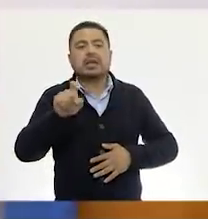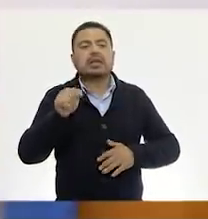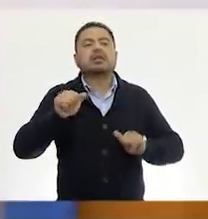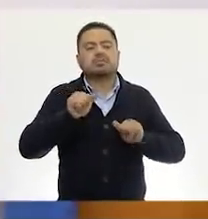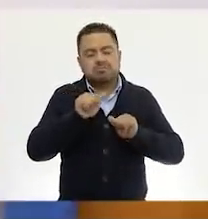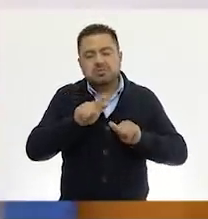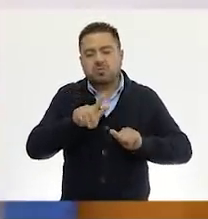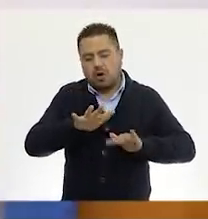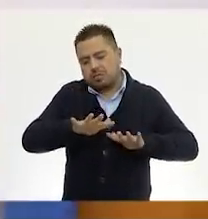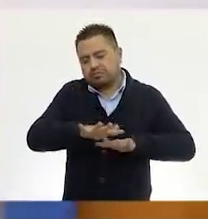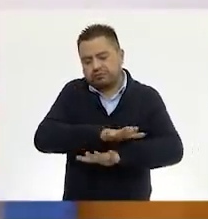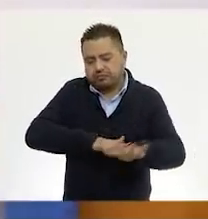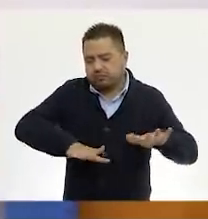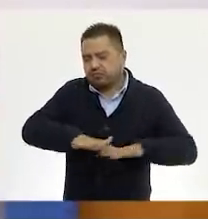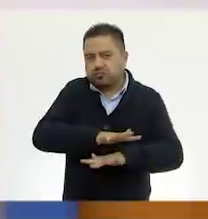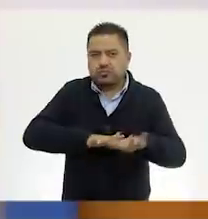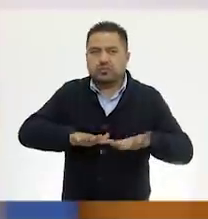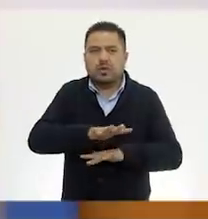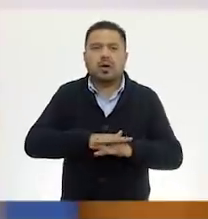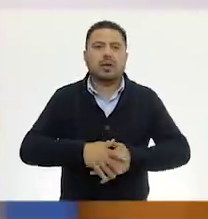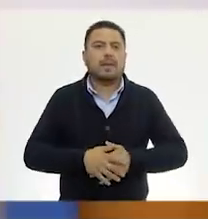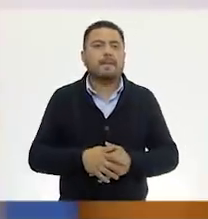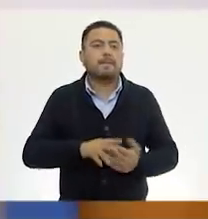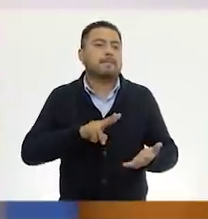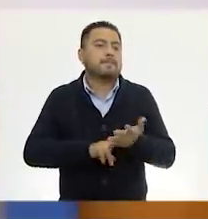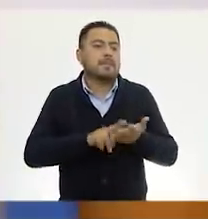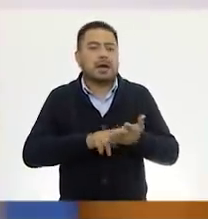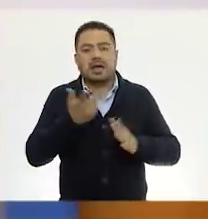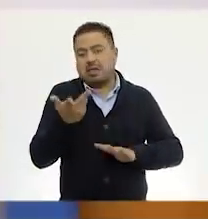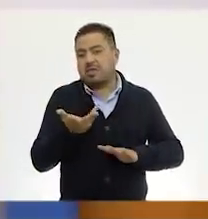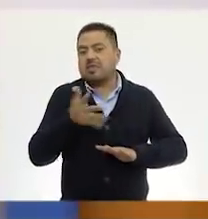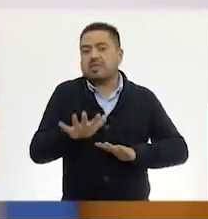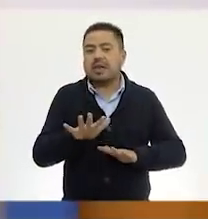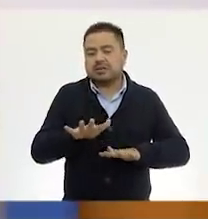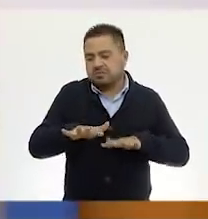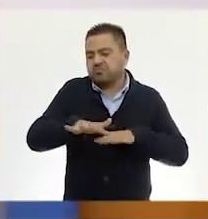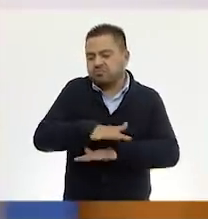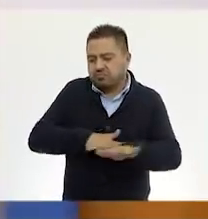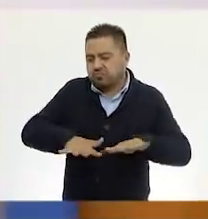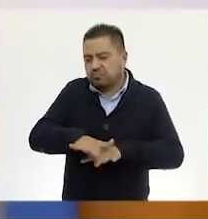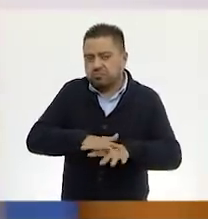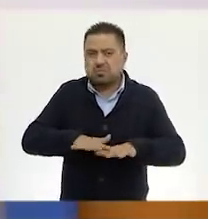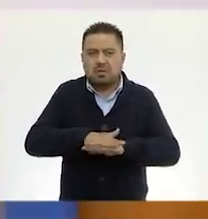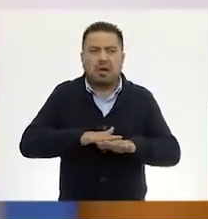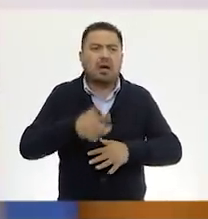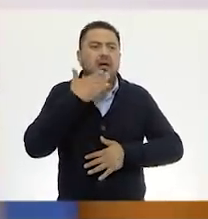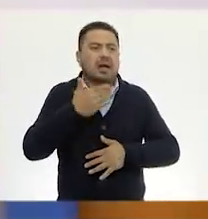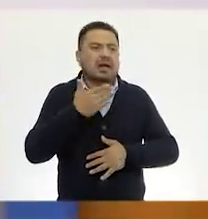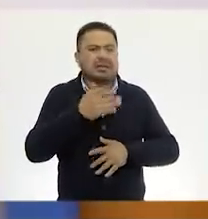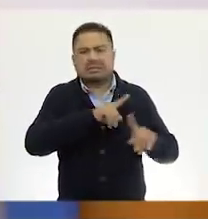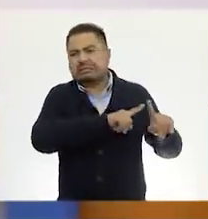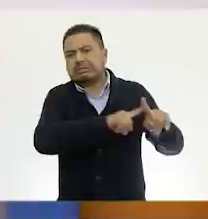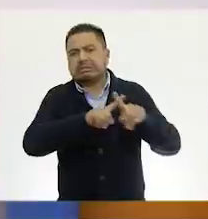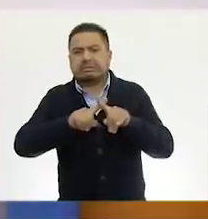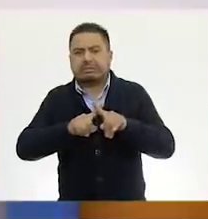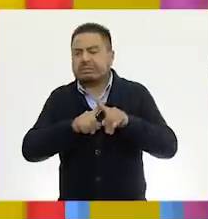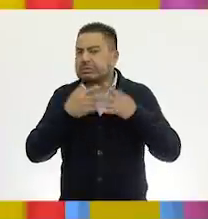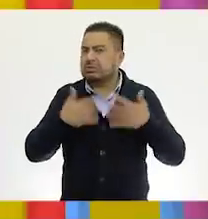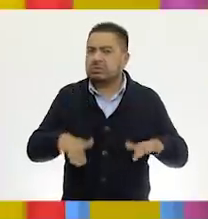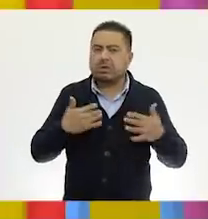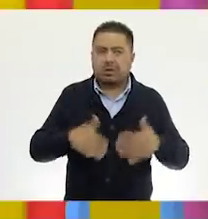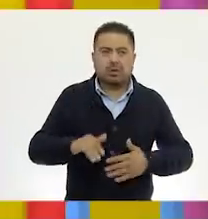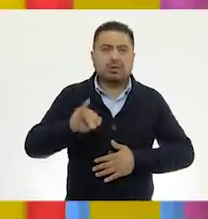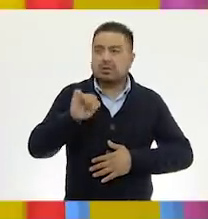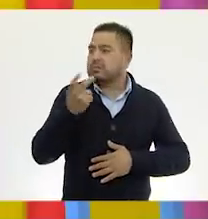revolver. Las que valen por diez. Muy bien. O sea, tenemos tarjetas de unidades de de las